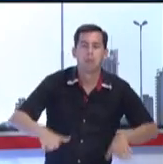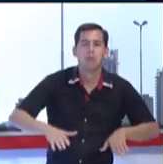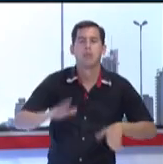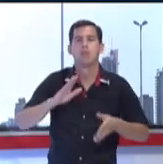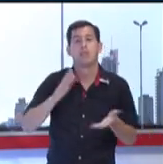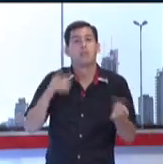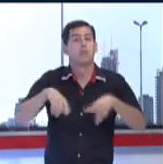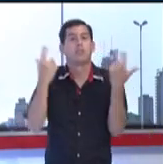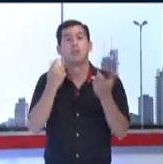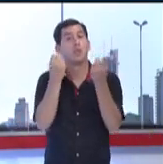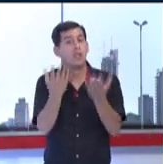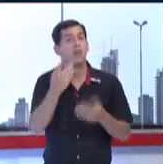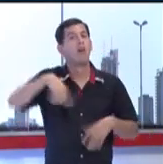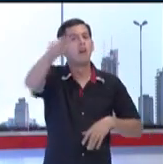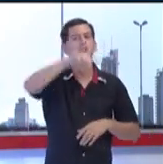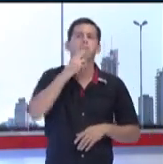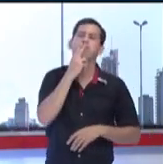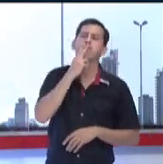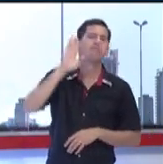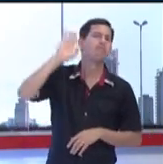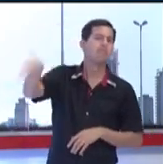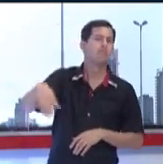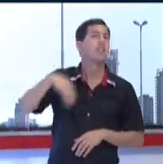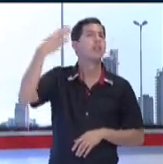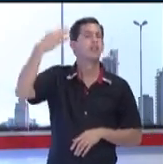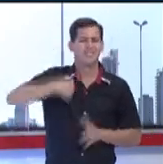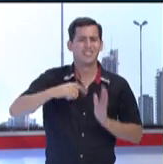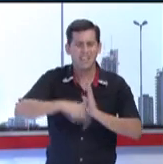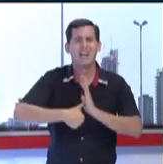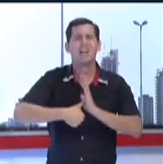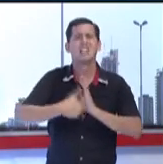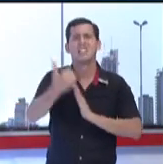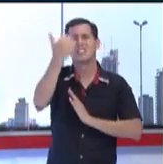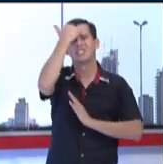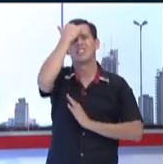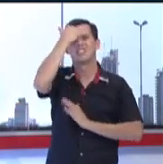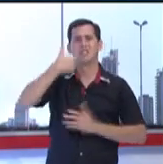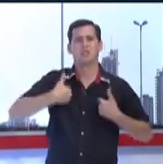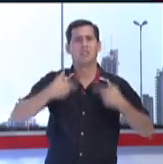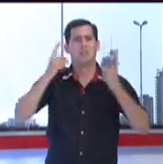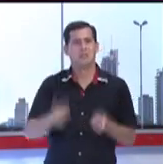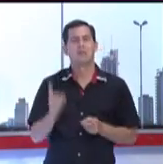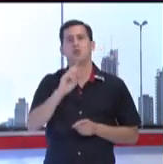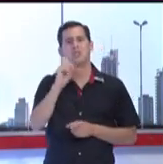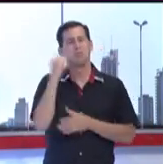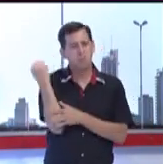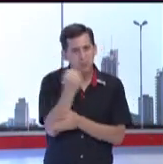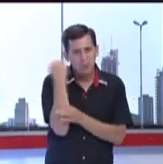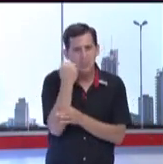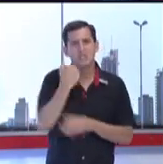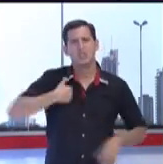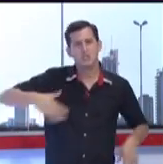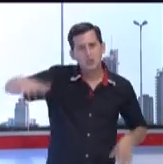a que nos toque de cerca para poder entender la importancia de construir entre